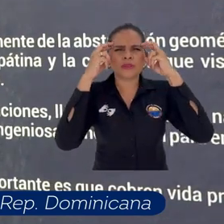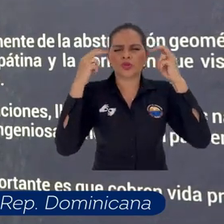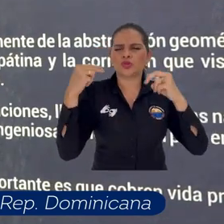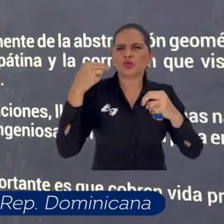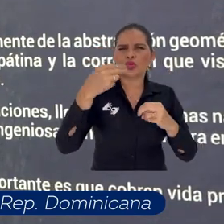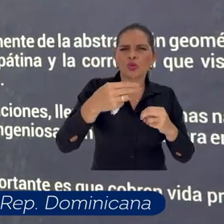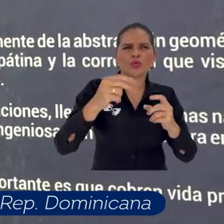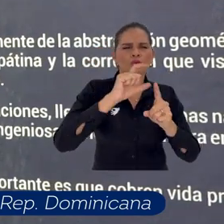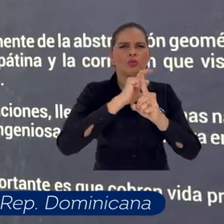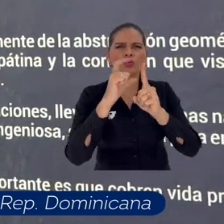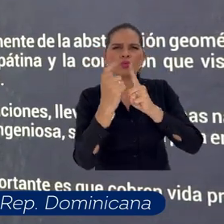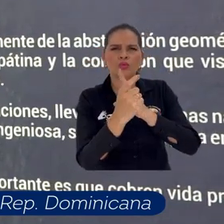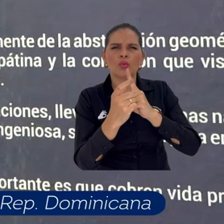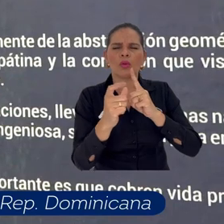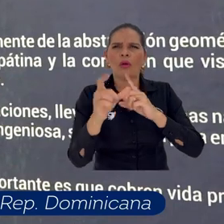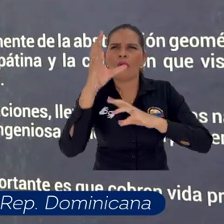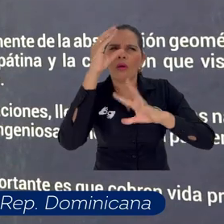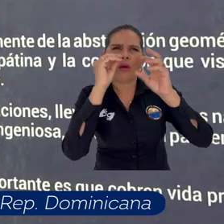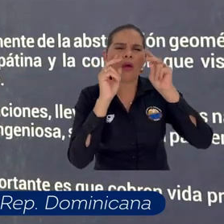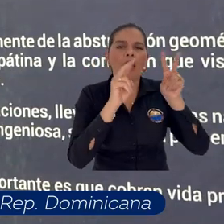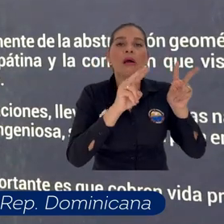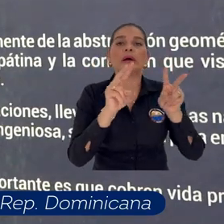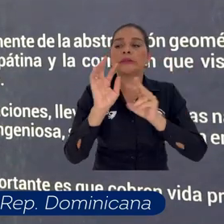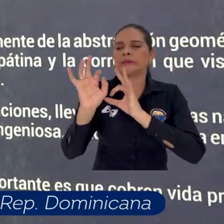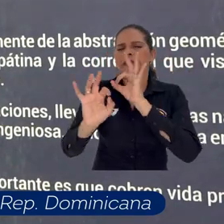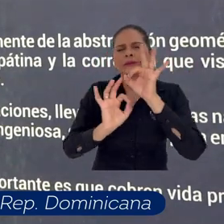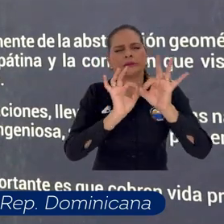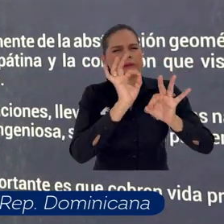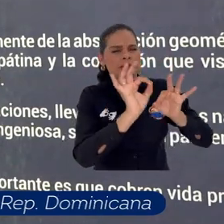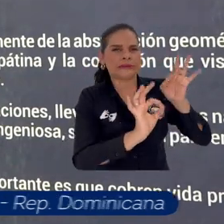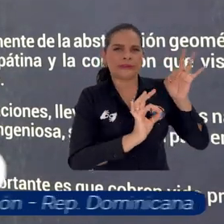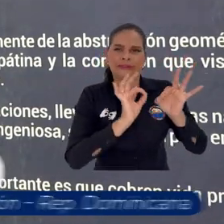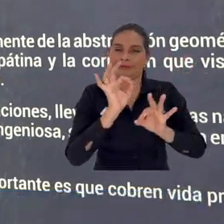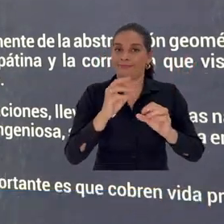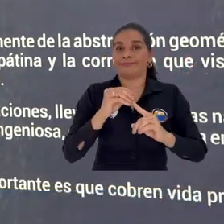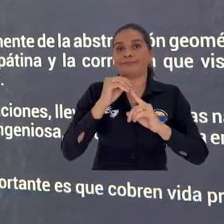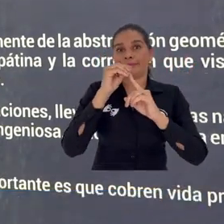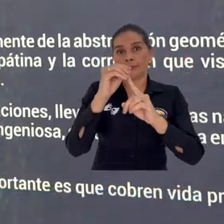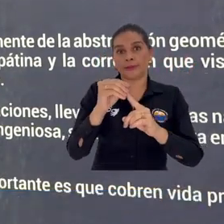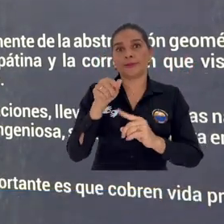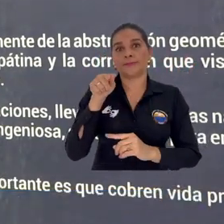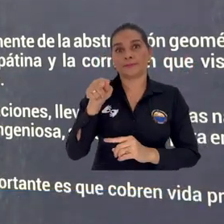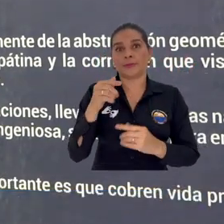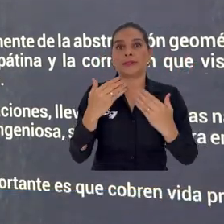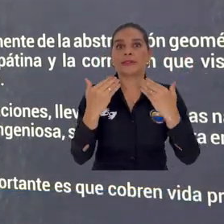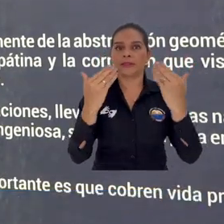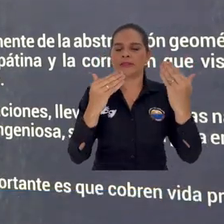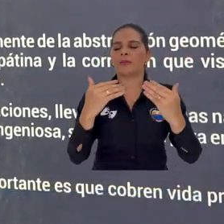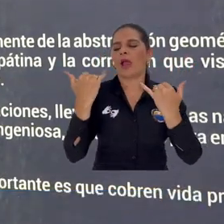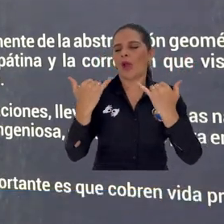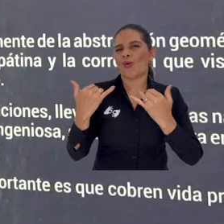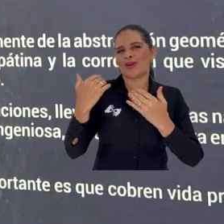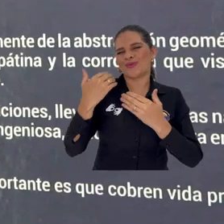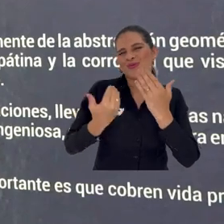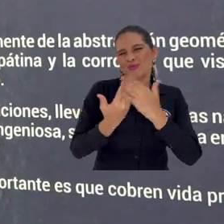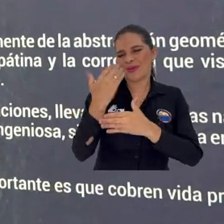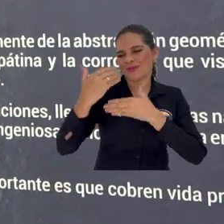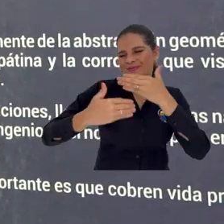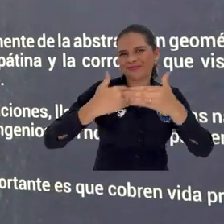histórico y cultural y de preservar lo que es la función fundamental para el disfrute de las nuevas generaciones